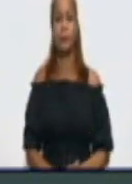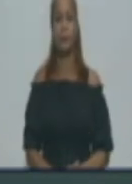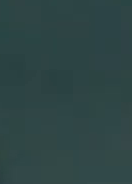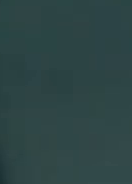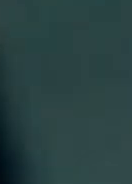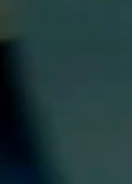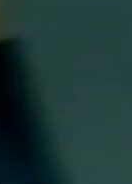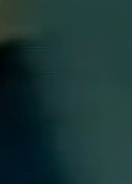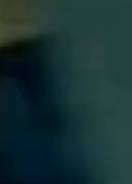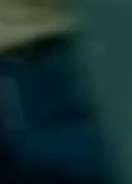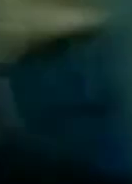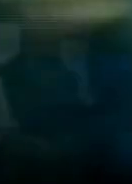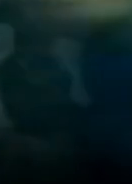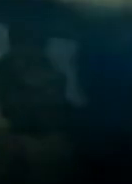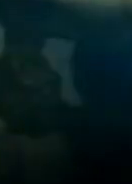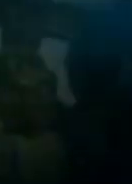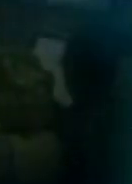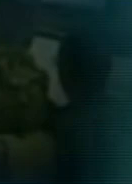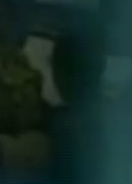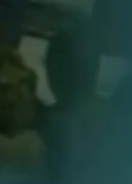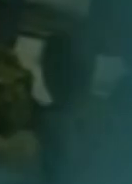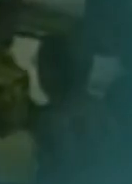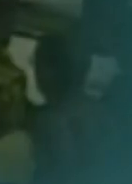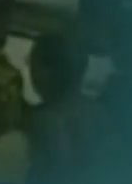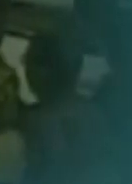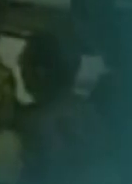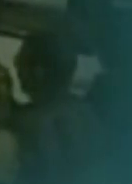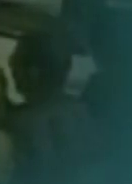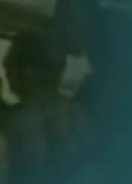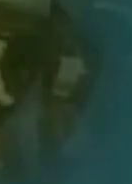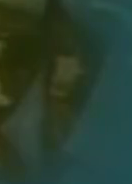Pienso que para todos, para la inmensa mayoría de nosotros,